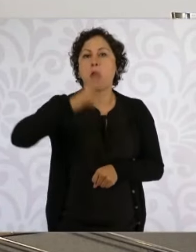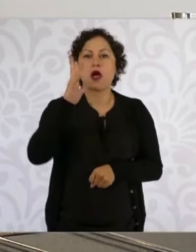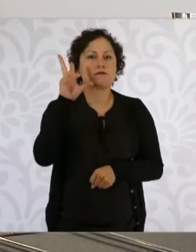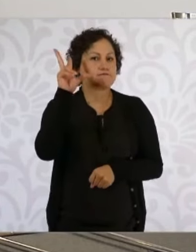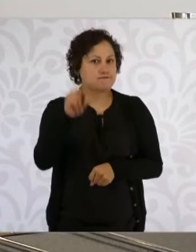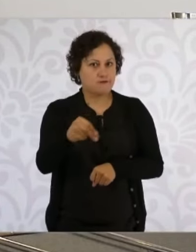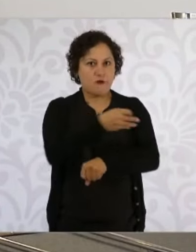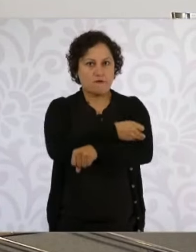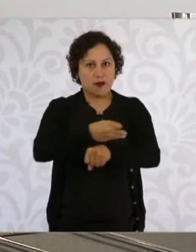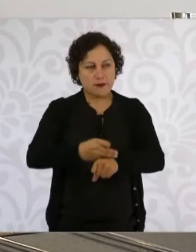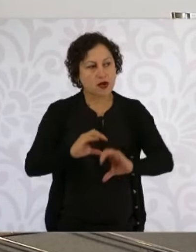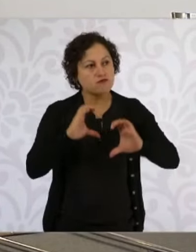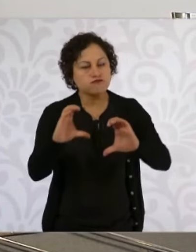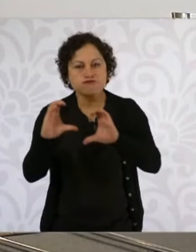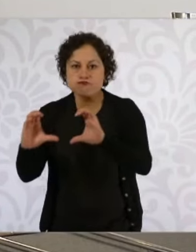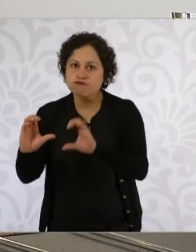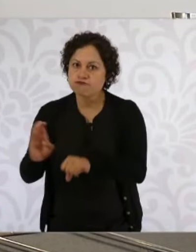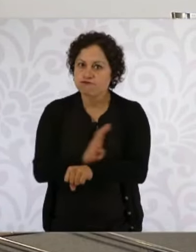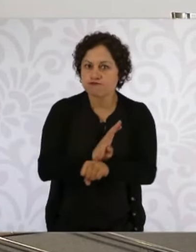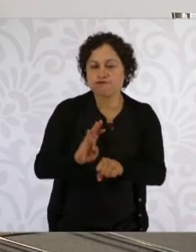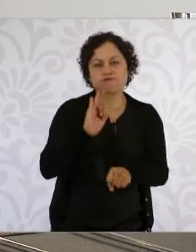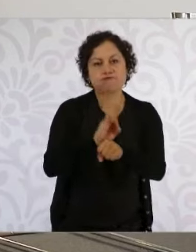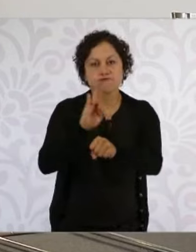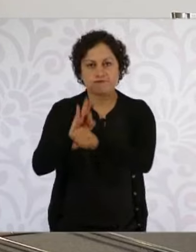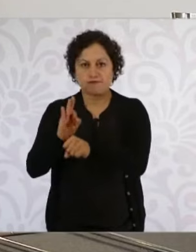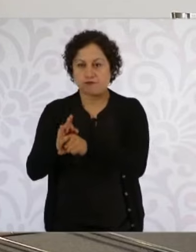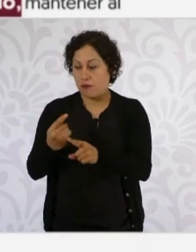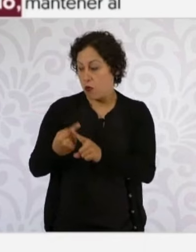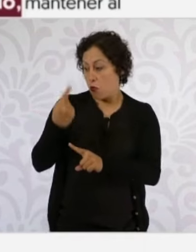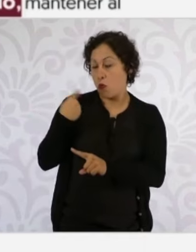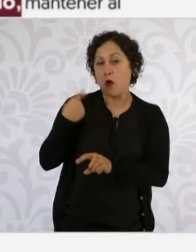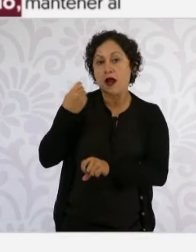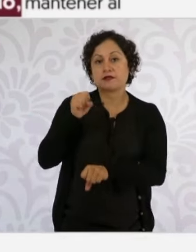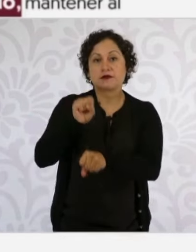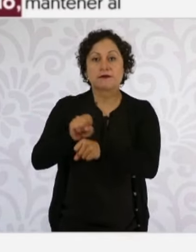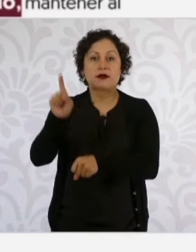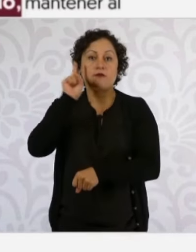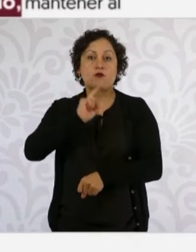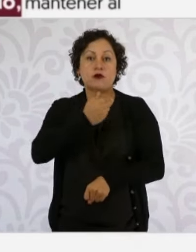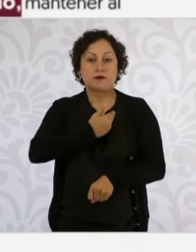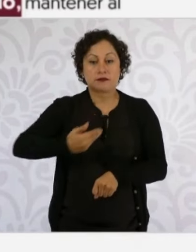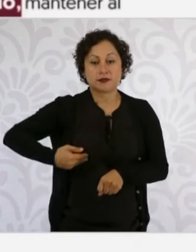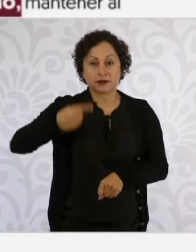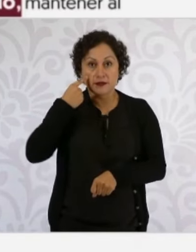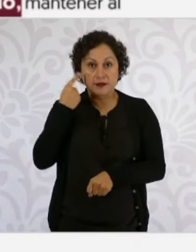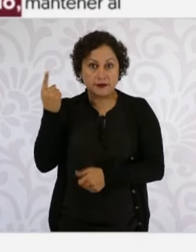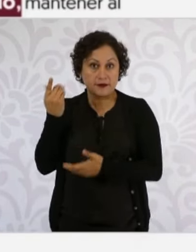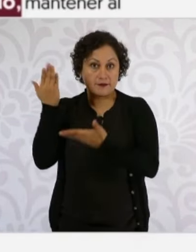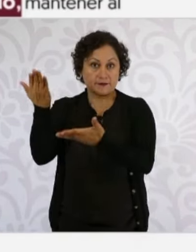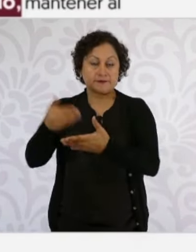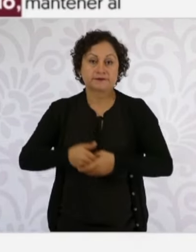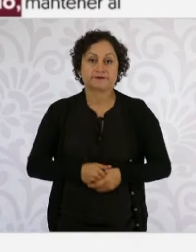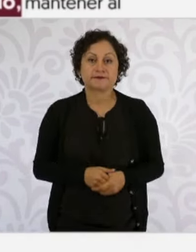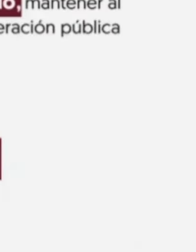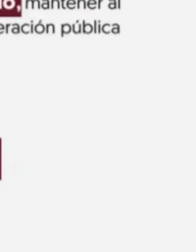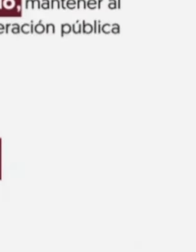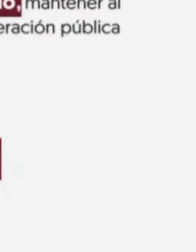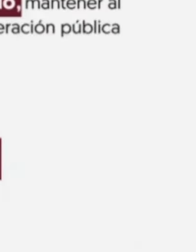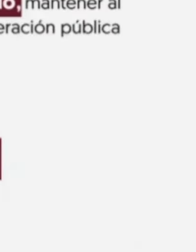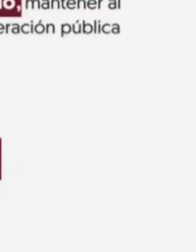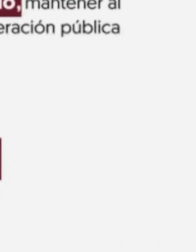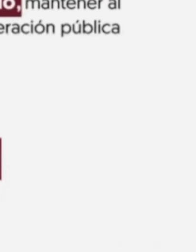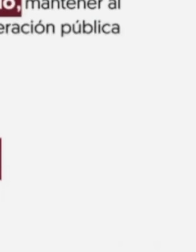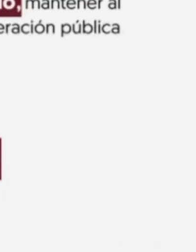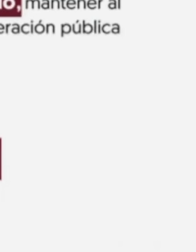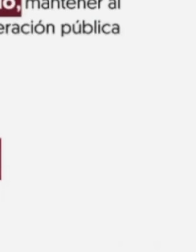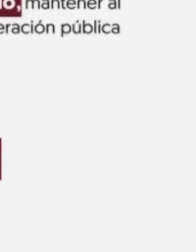familiar. Hace una semana nuestra presidenta firmó el decreto de la reforma en materia de áreas y sectores estratégicos, cerrando